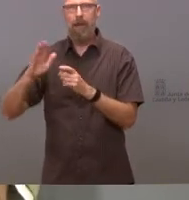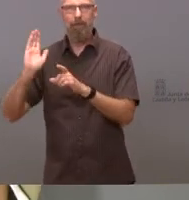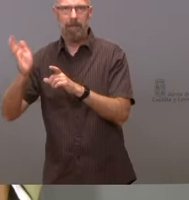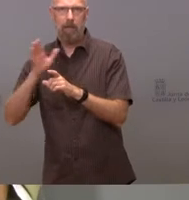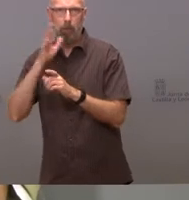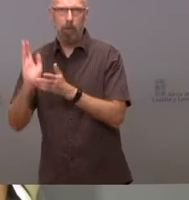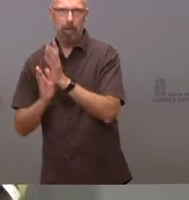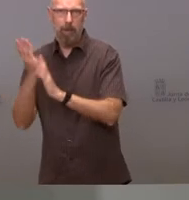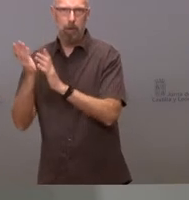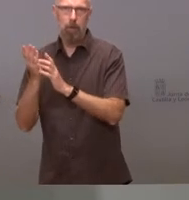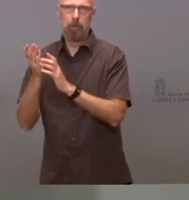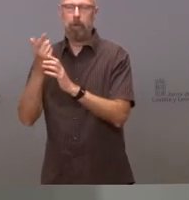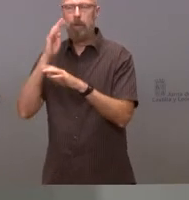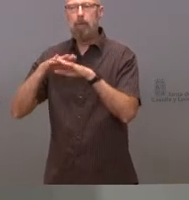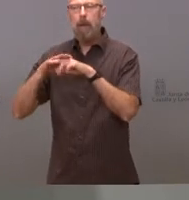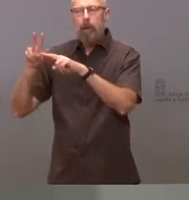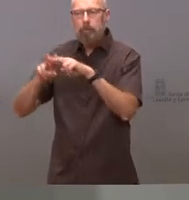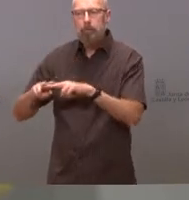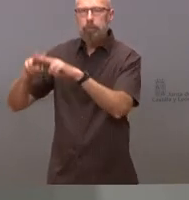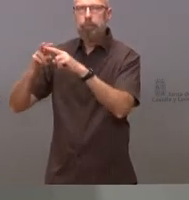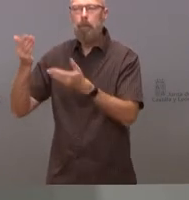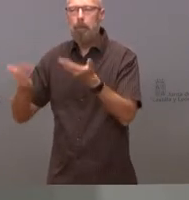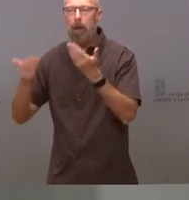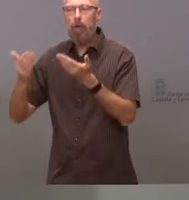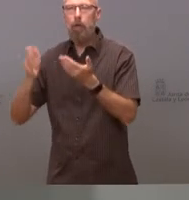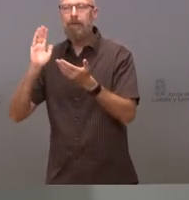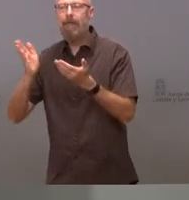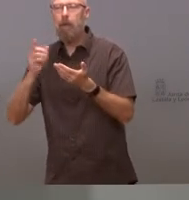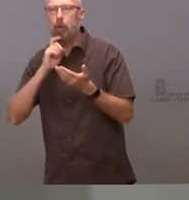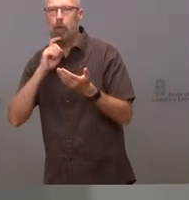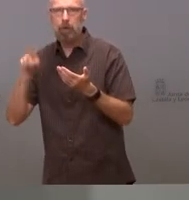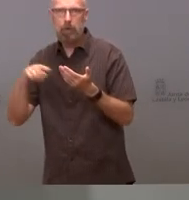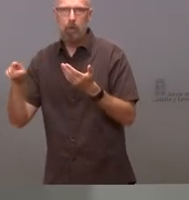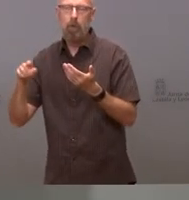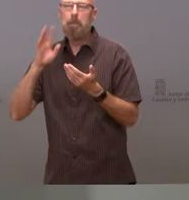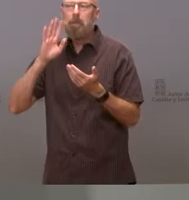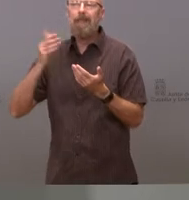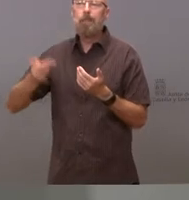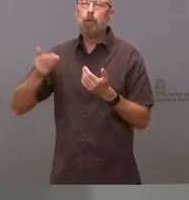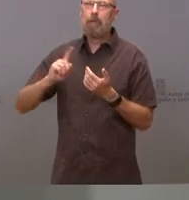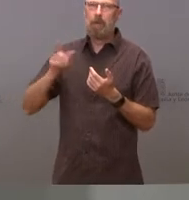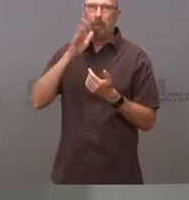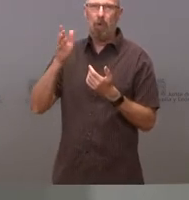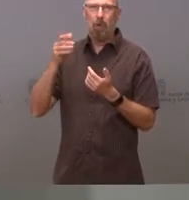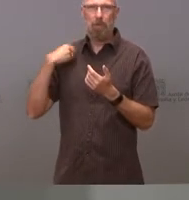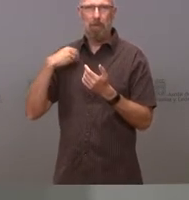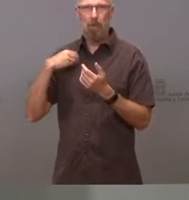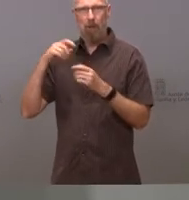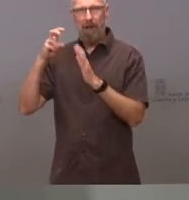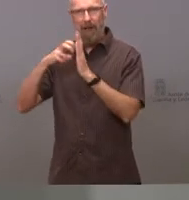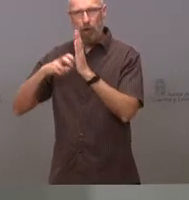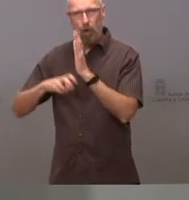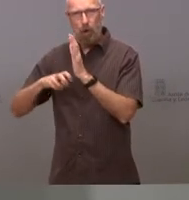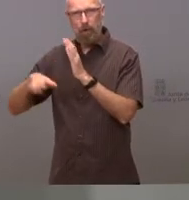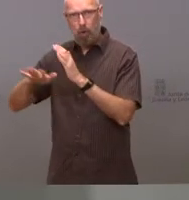Una primera valoración, los daños no parecen importantes por las características del yacimiento, arqueológico, pero